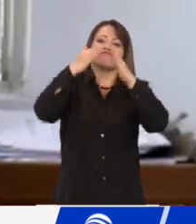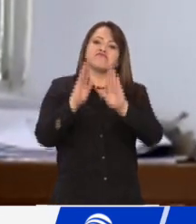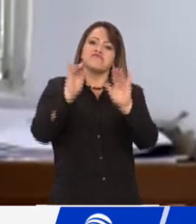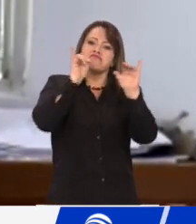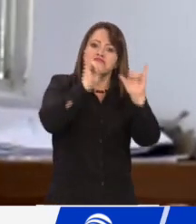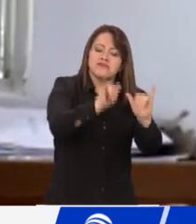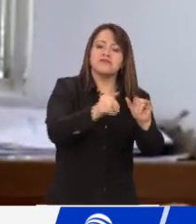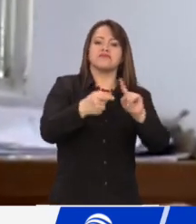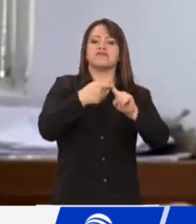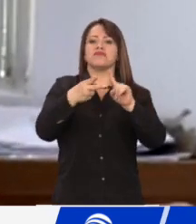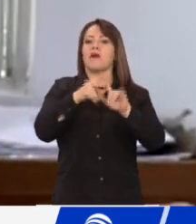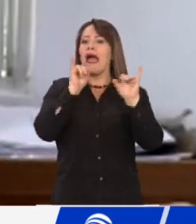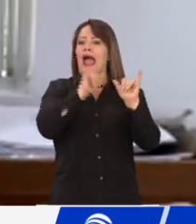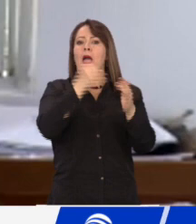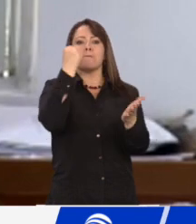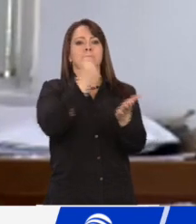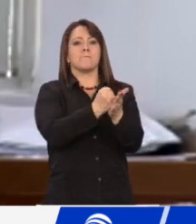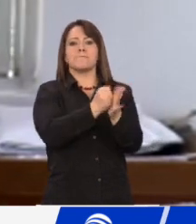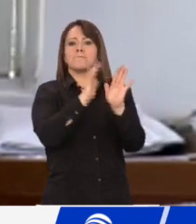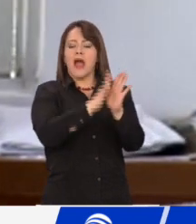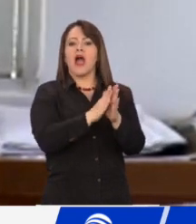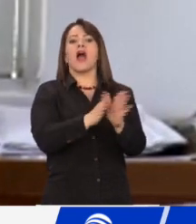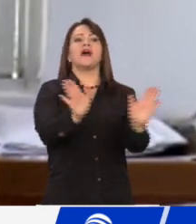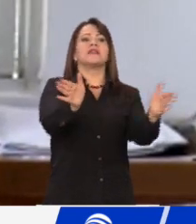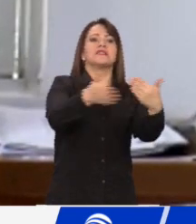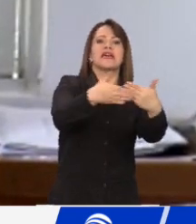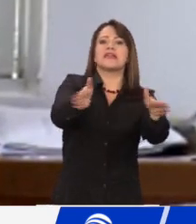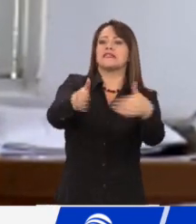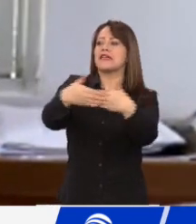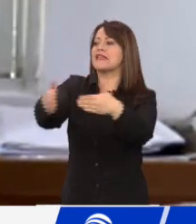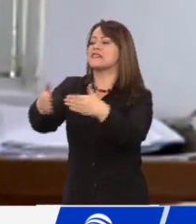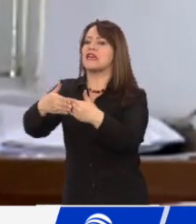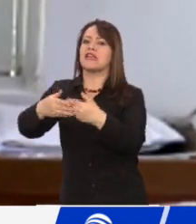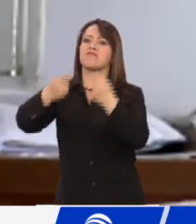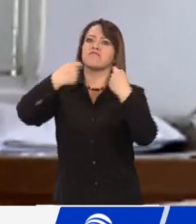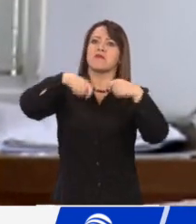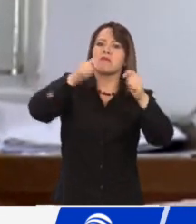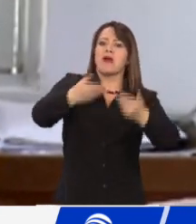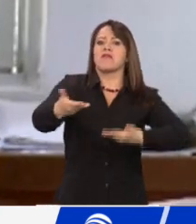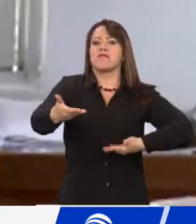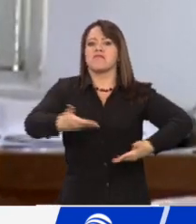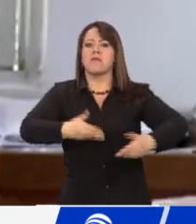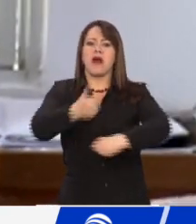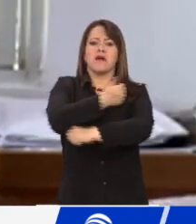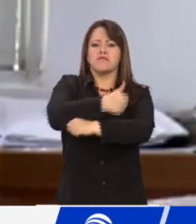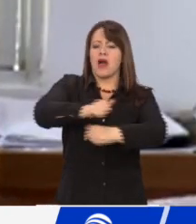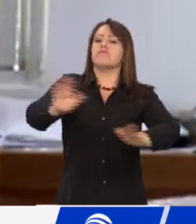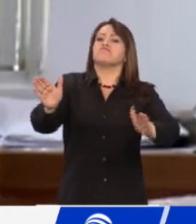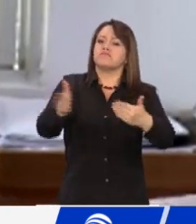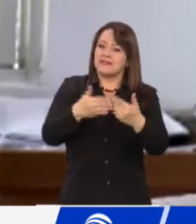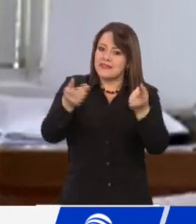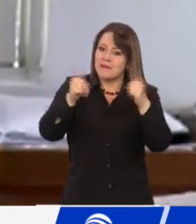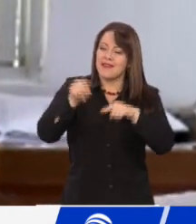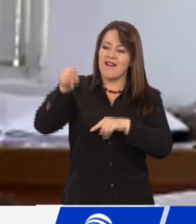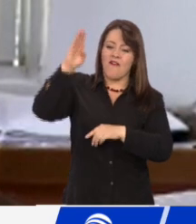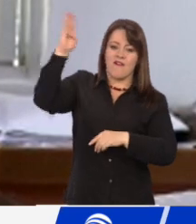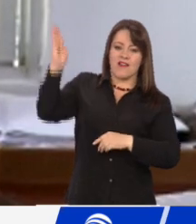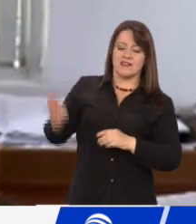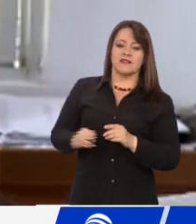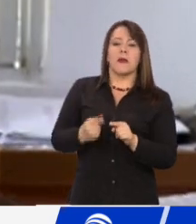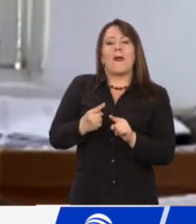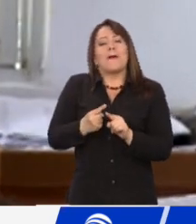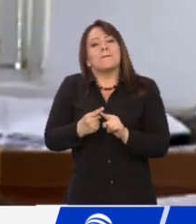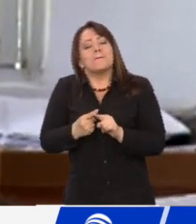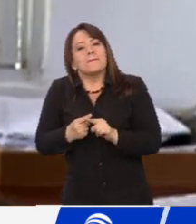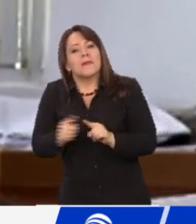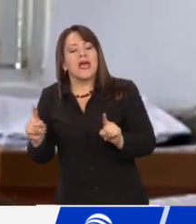toques de queda, como el cierre de instituciones o establecimientos donde haya mucha abundancia de personas, pero no fueron